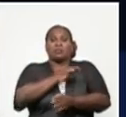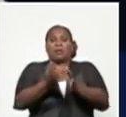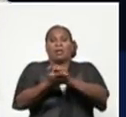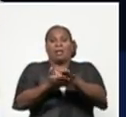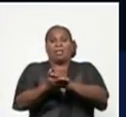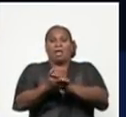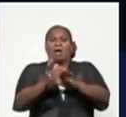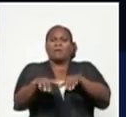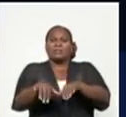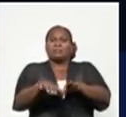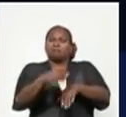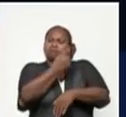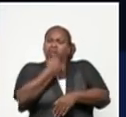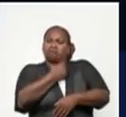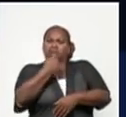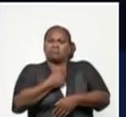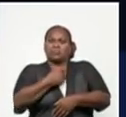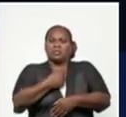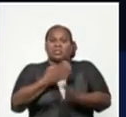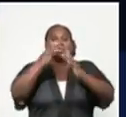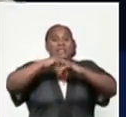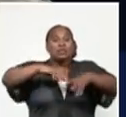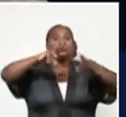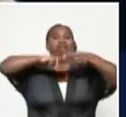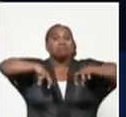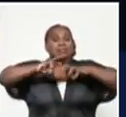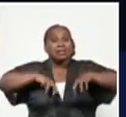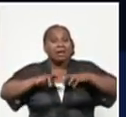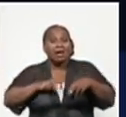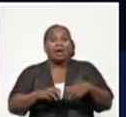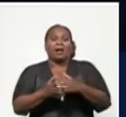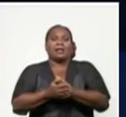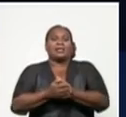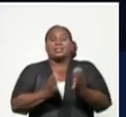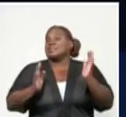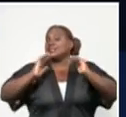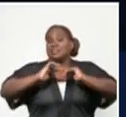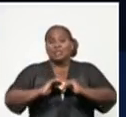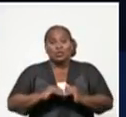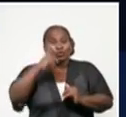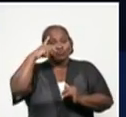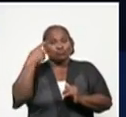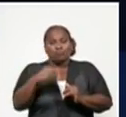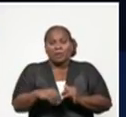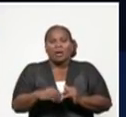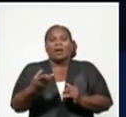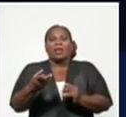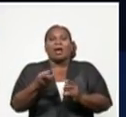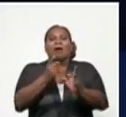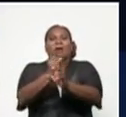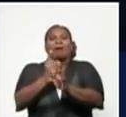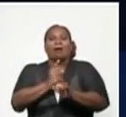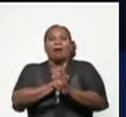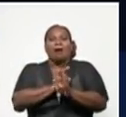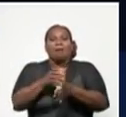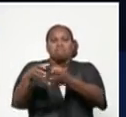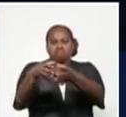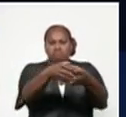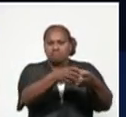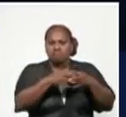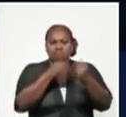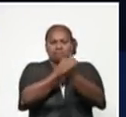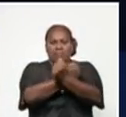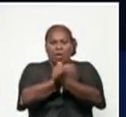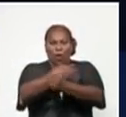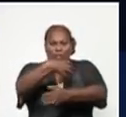pregunta, si no se estudiaran los contactos, si no se estudiaran las poblaciones de riesgo que tenemos, que se hacen,